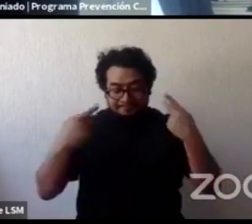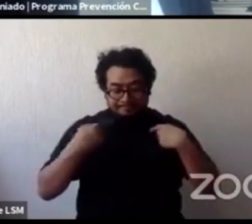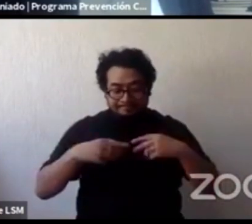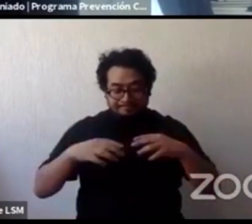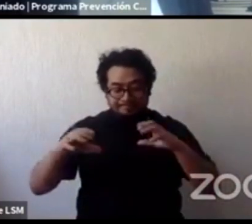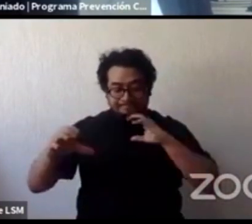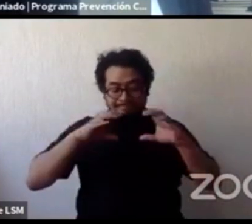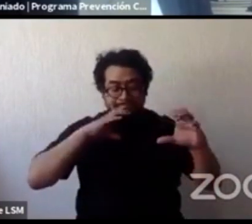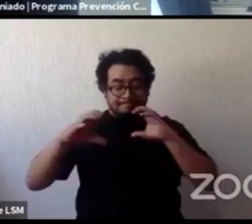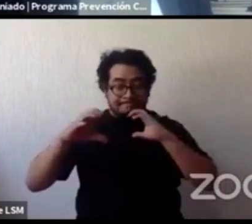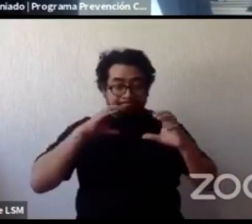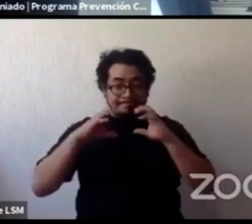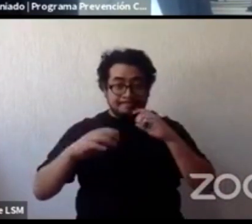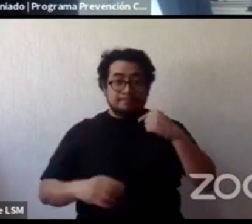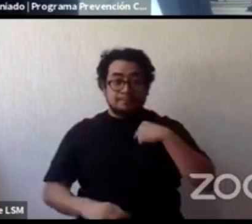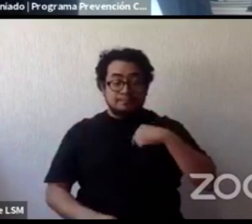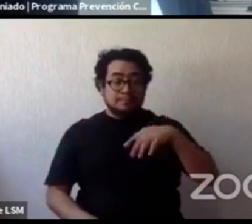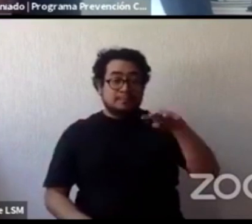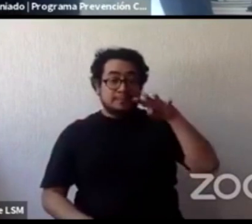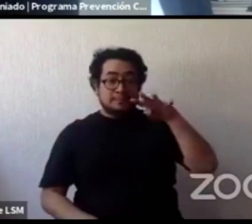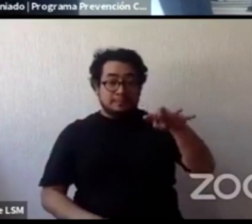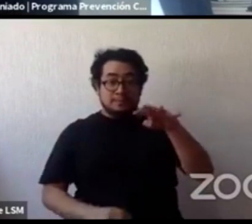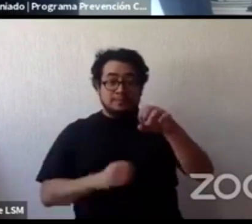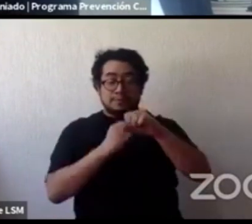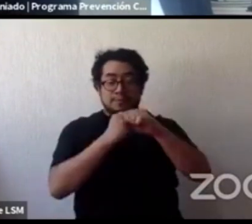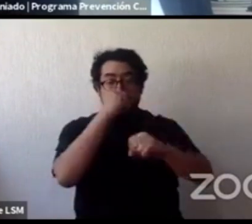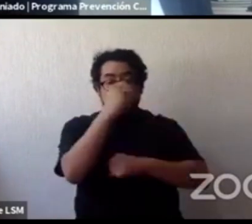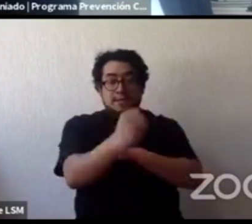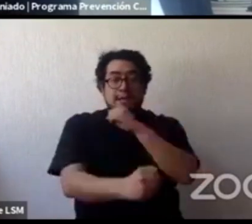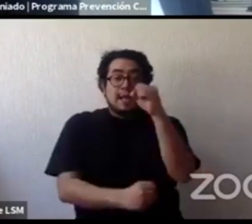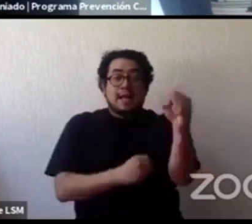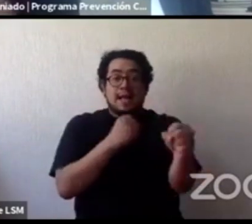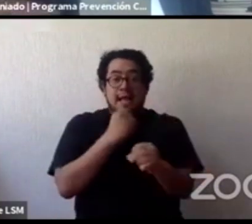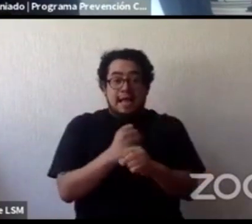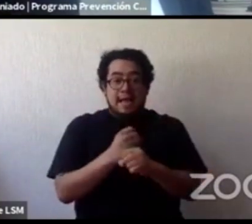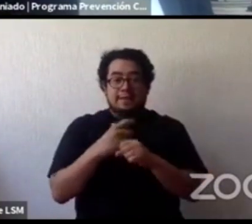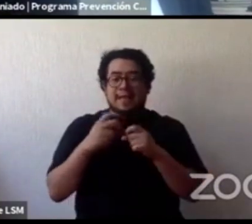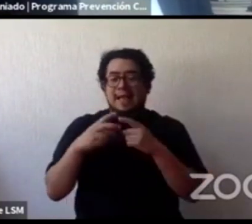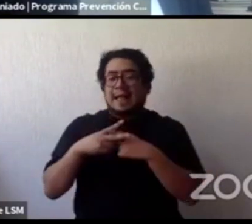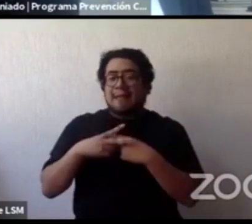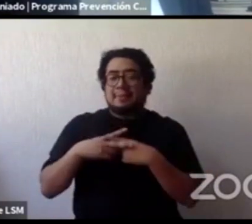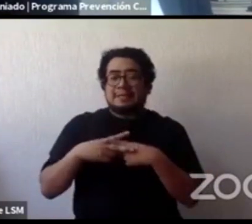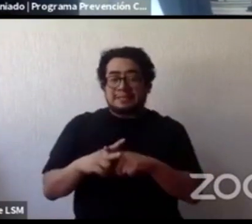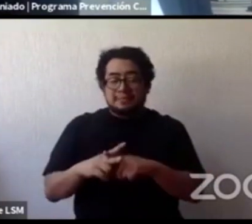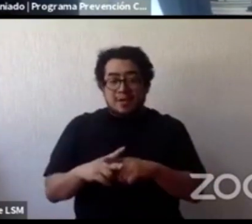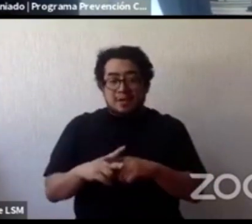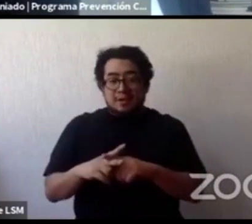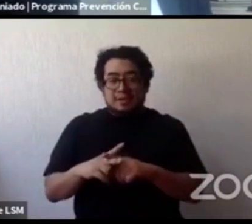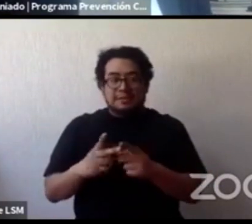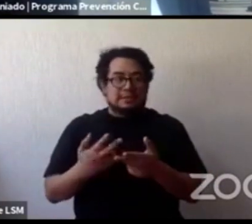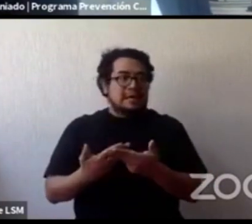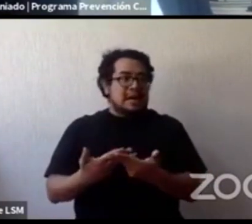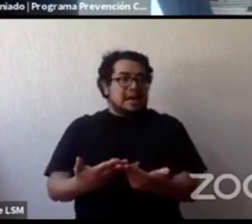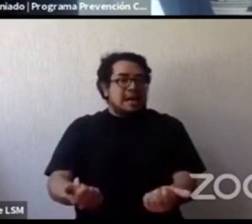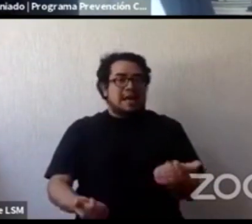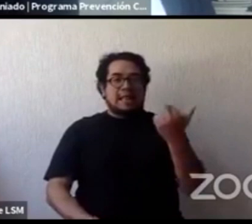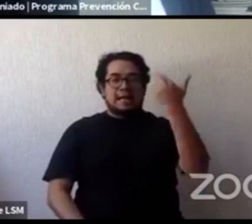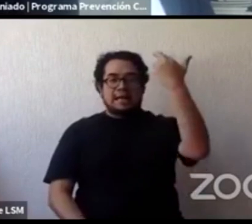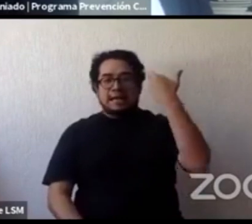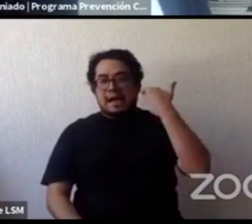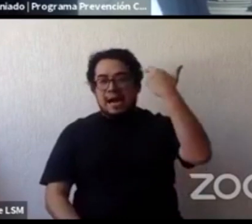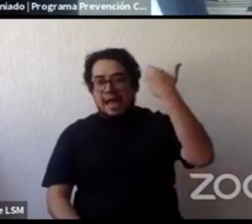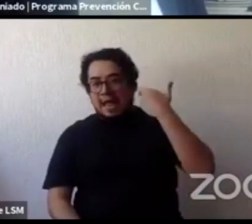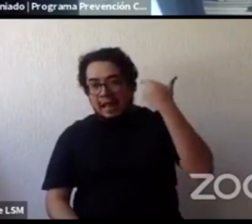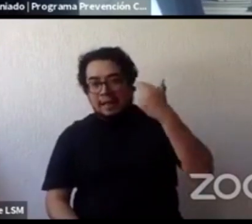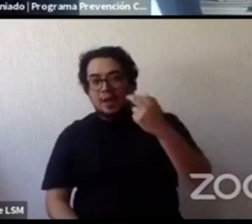importante mira yo tengo 19 años haciendo esto y al principio incluso nadie quería poner este tema en un programa de radio en un programa